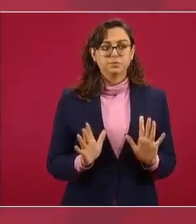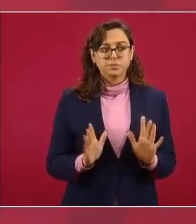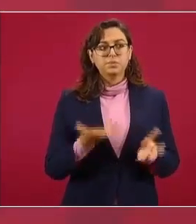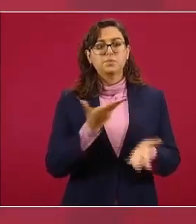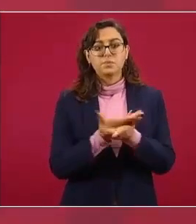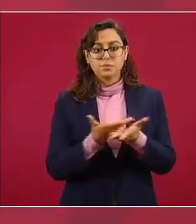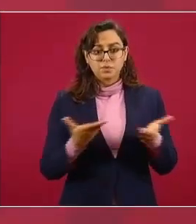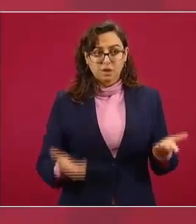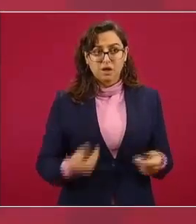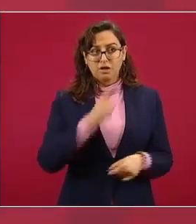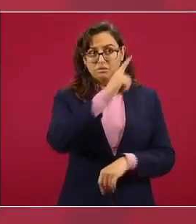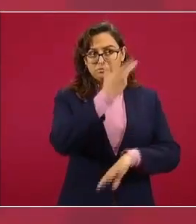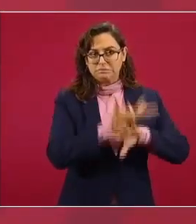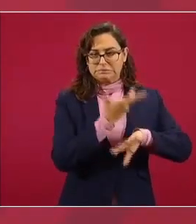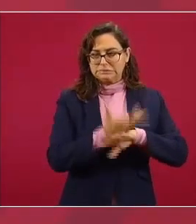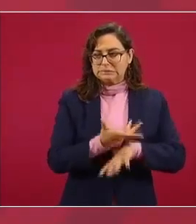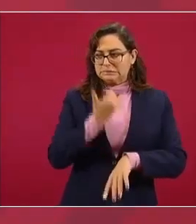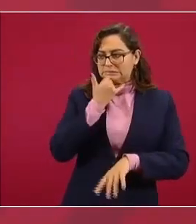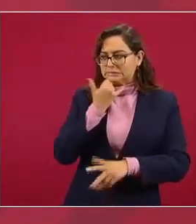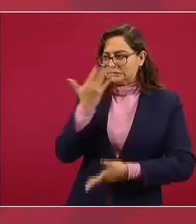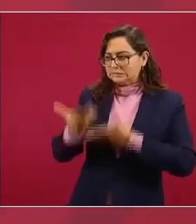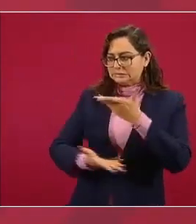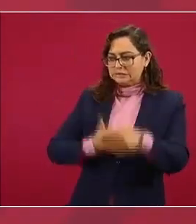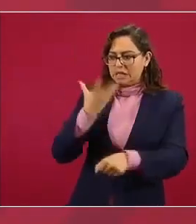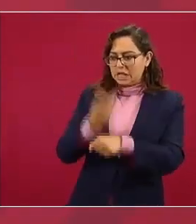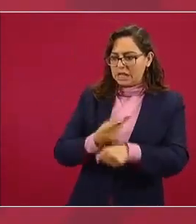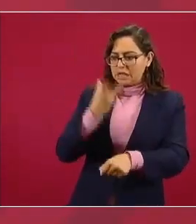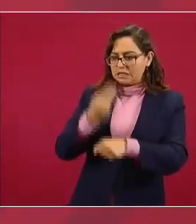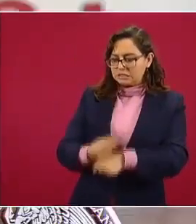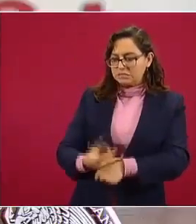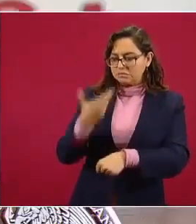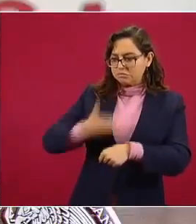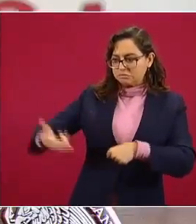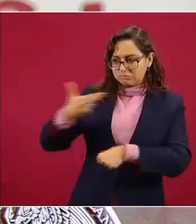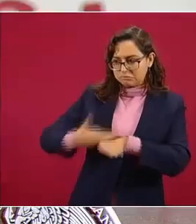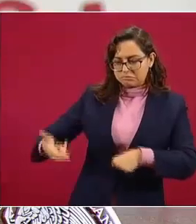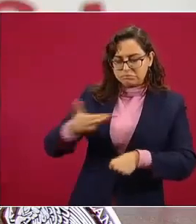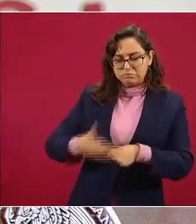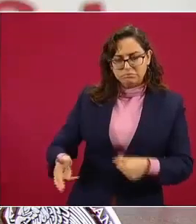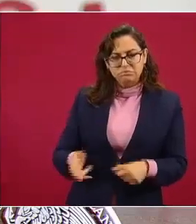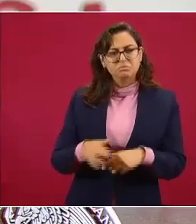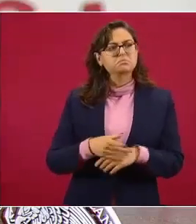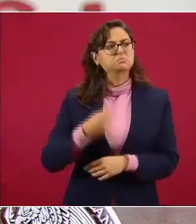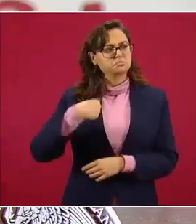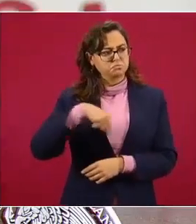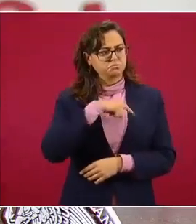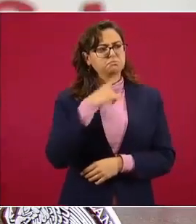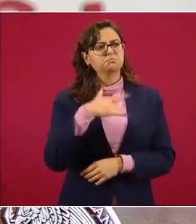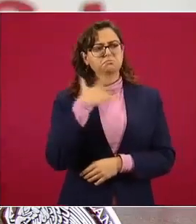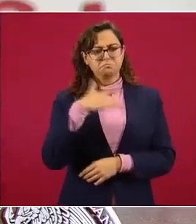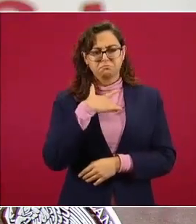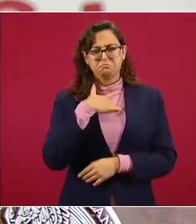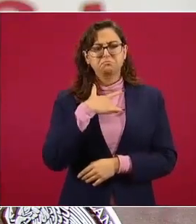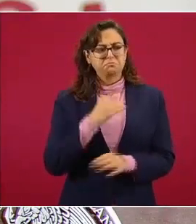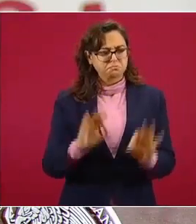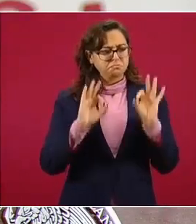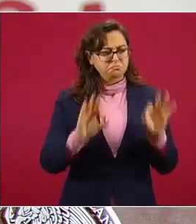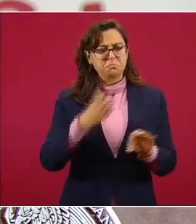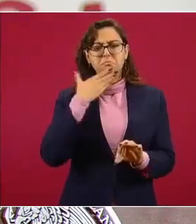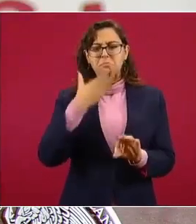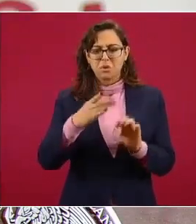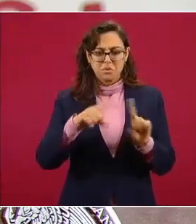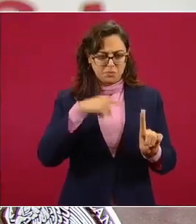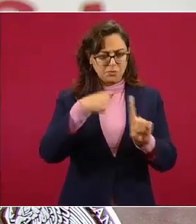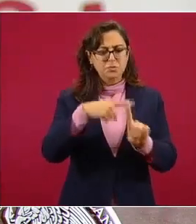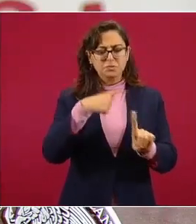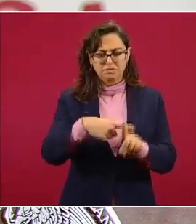procedimiento pues lo vemos como algo bueno lo